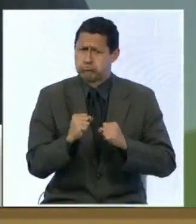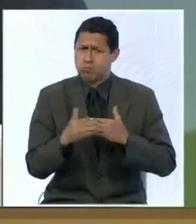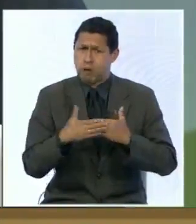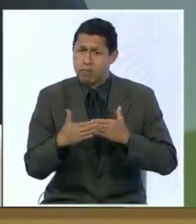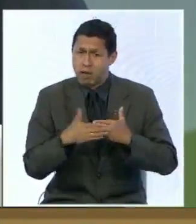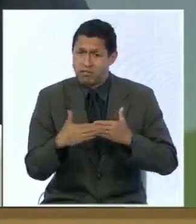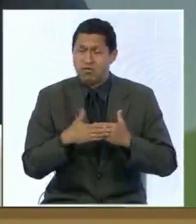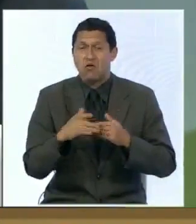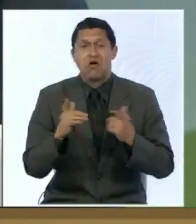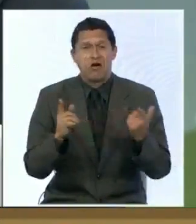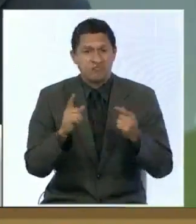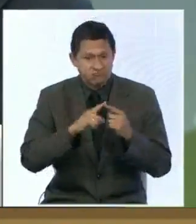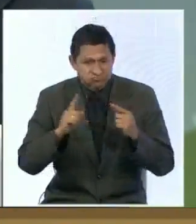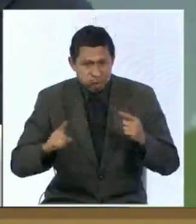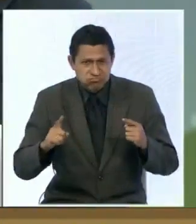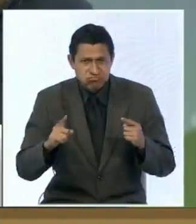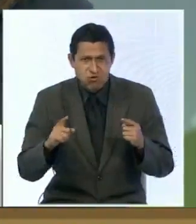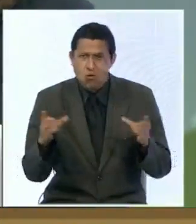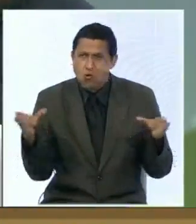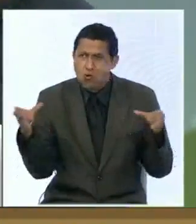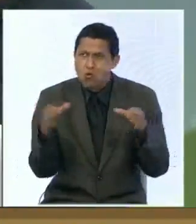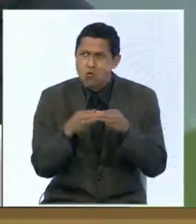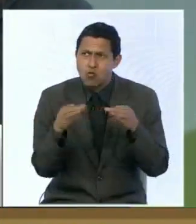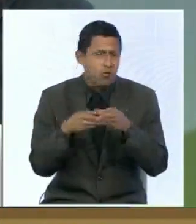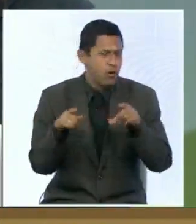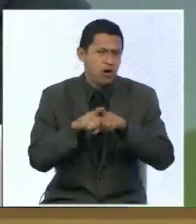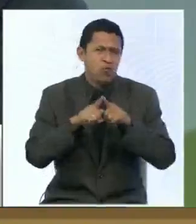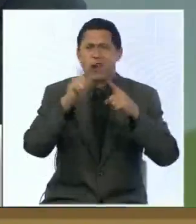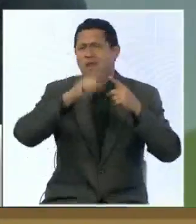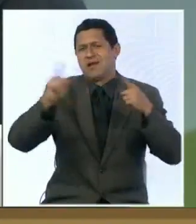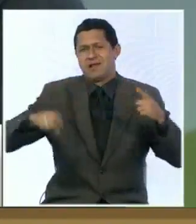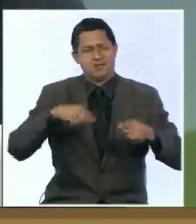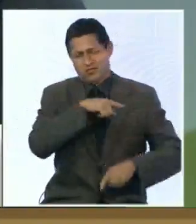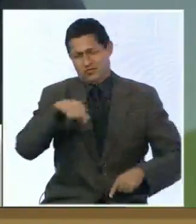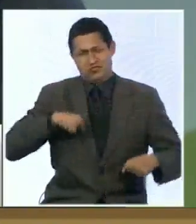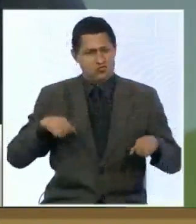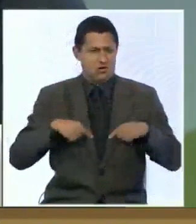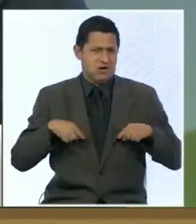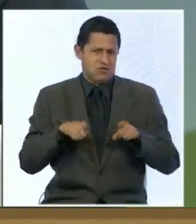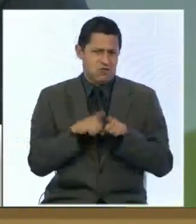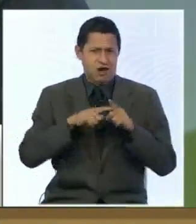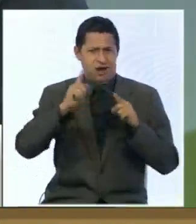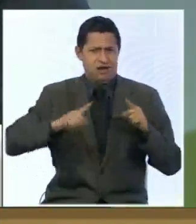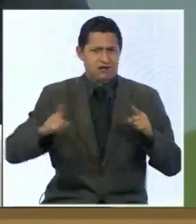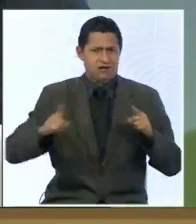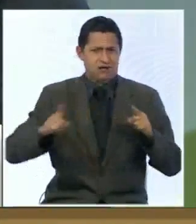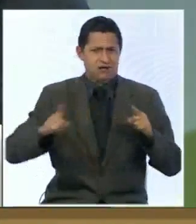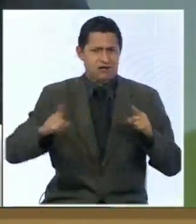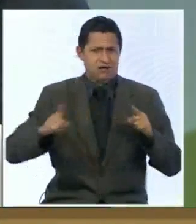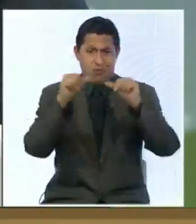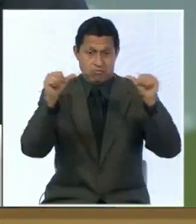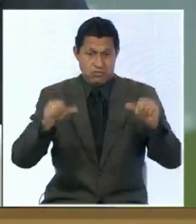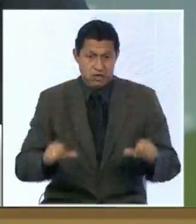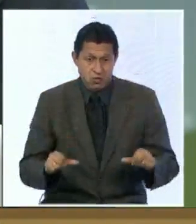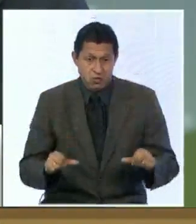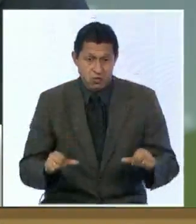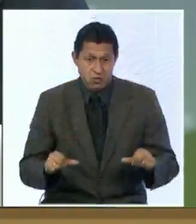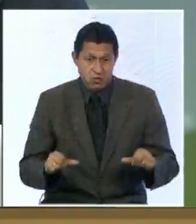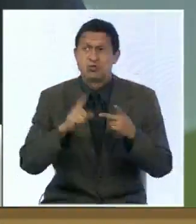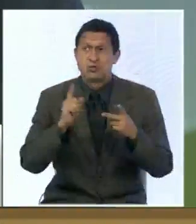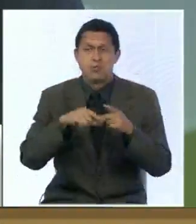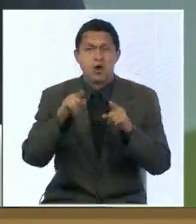entendiendo que somos un equipo electrónico como seres humanos que tenemos circuitos y tenemos